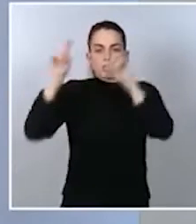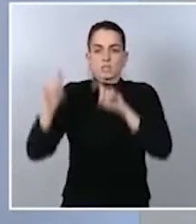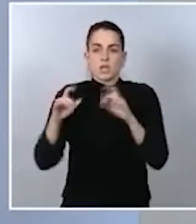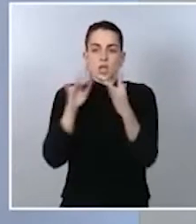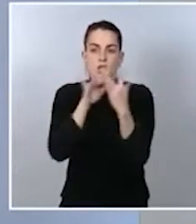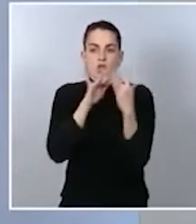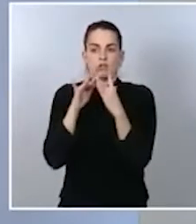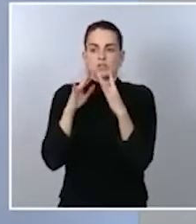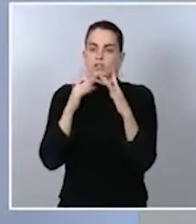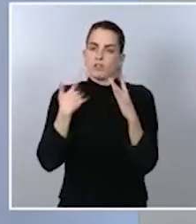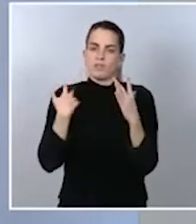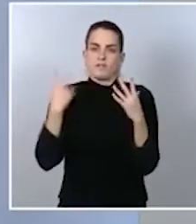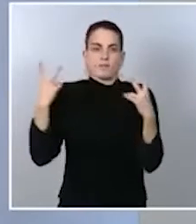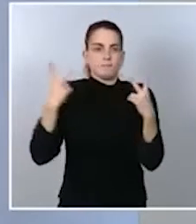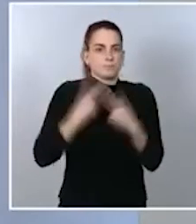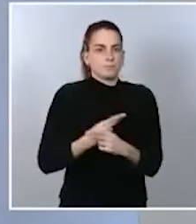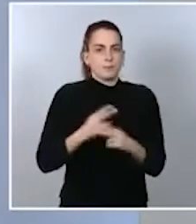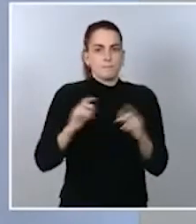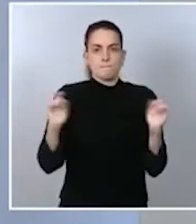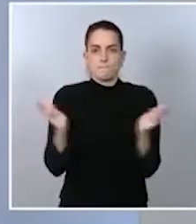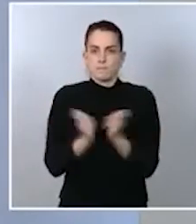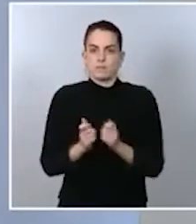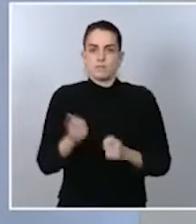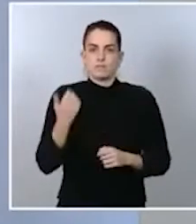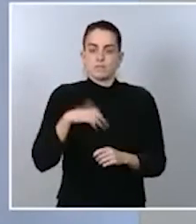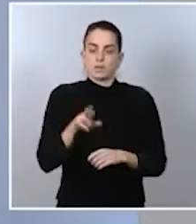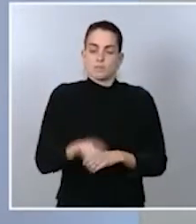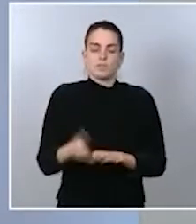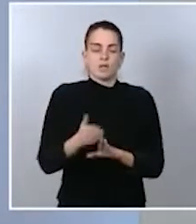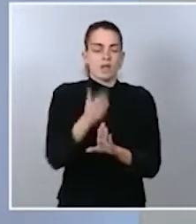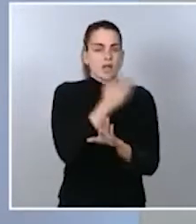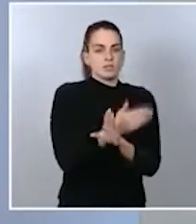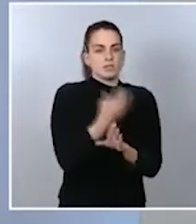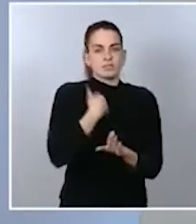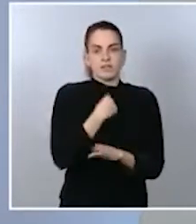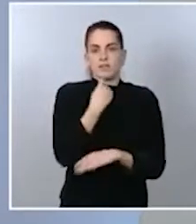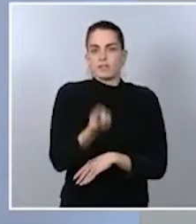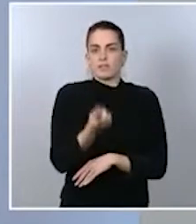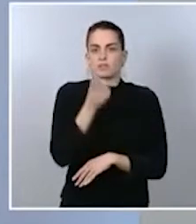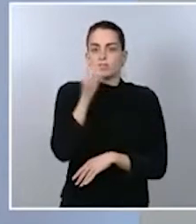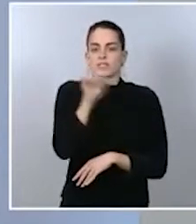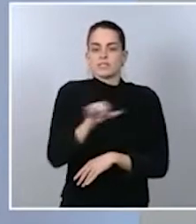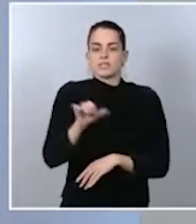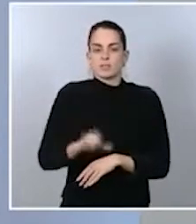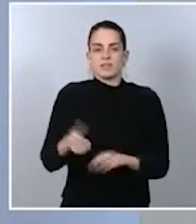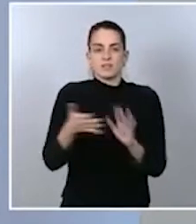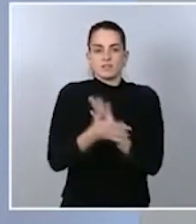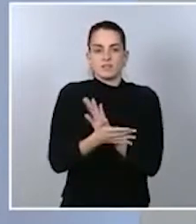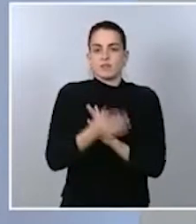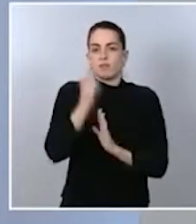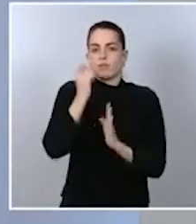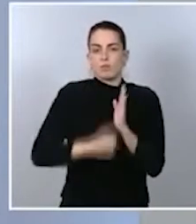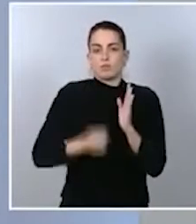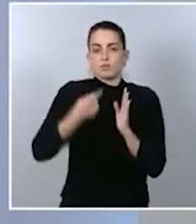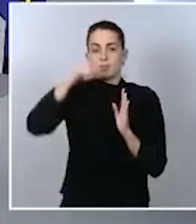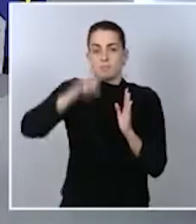en un contexto que ya lo he repetido, ya lo he dicho antes y lo vuelvo a repetir de unas semanas duras y de un mes de enero complicado que tenemos por delante.